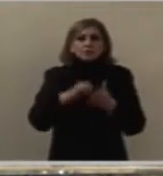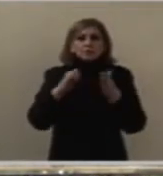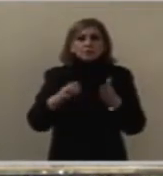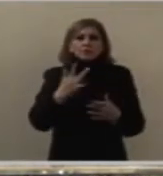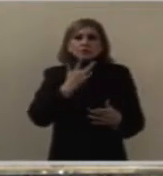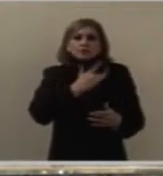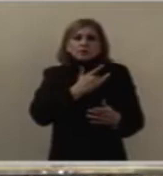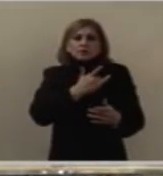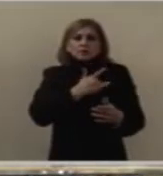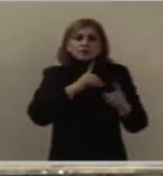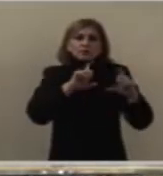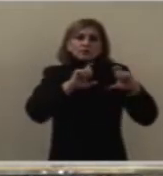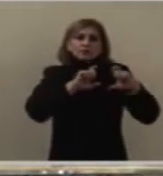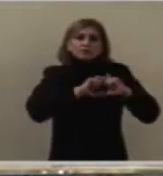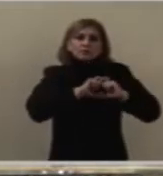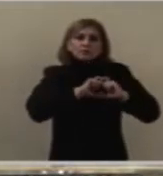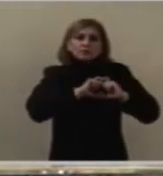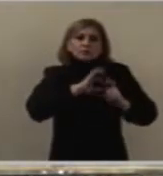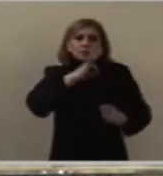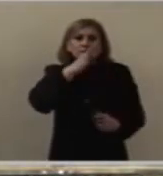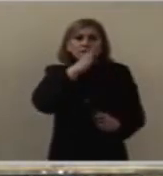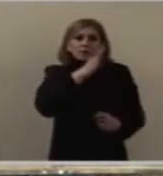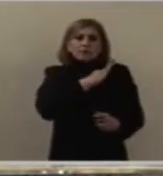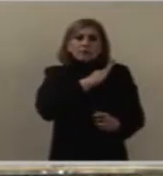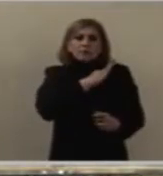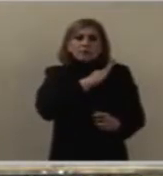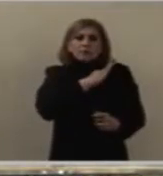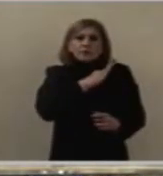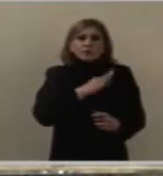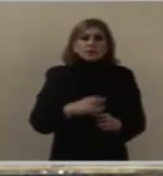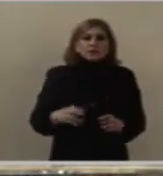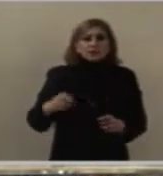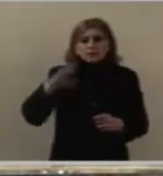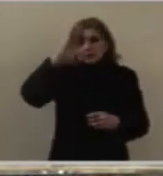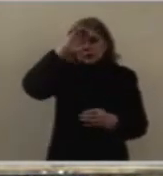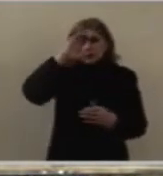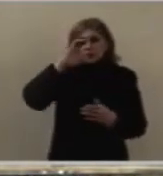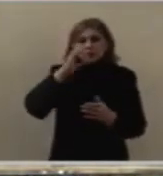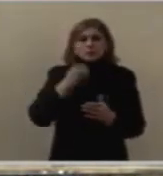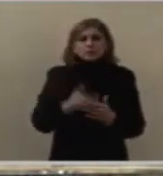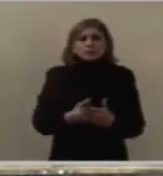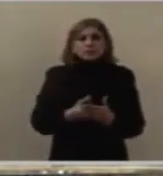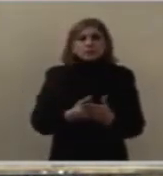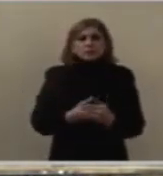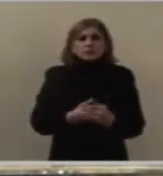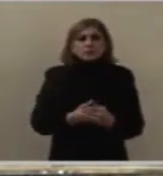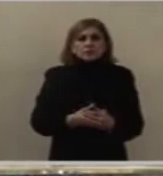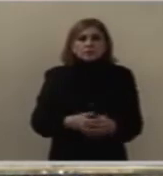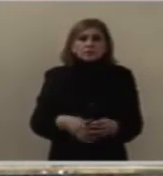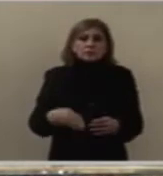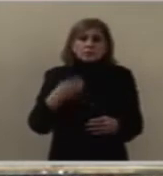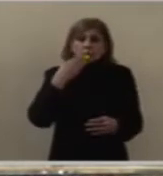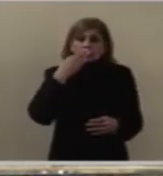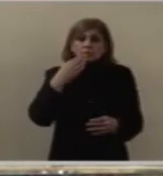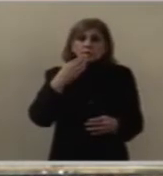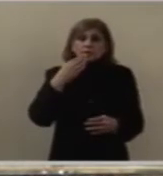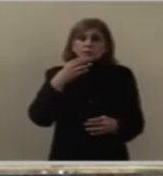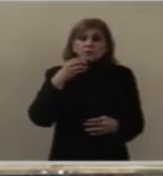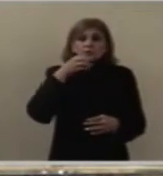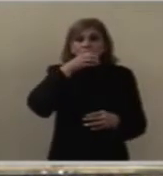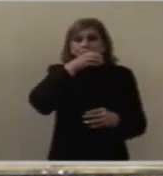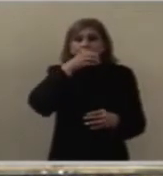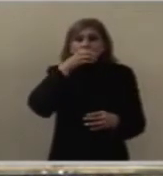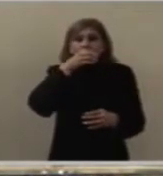corazón de la fe cristiana, las bienaventuranzas. Fíjense